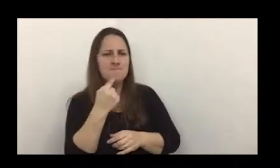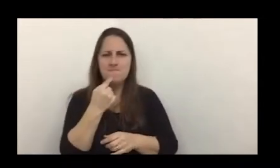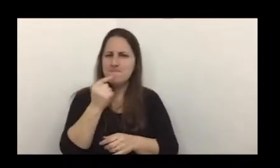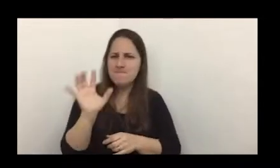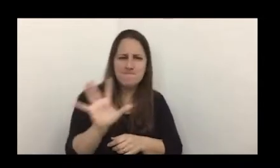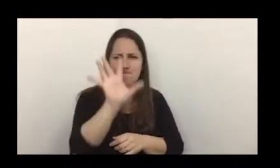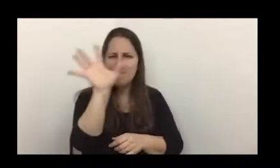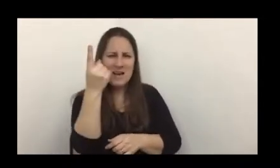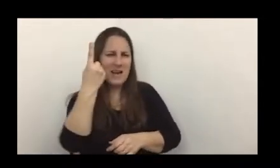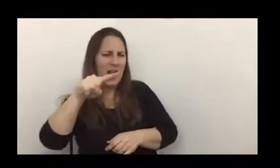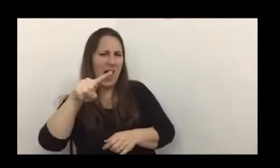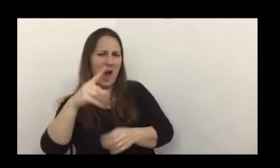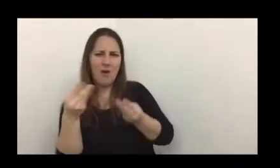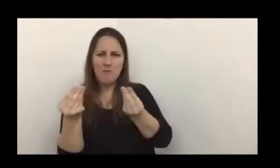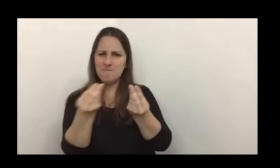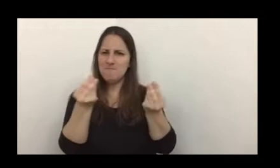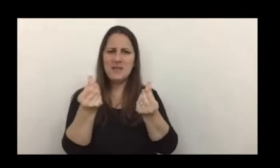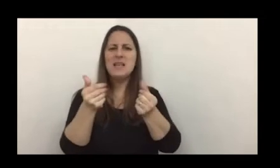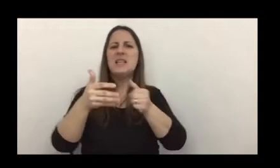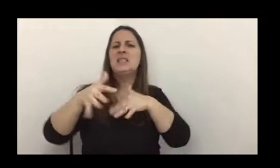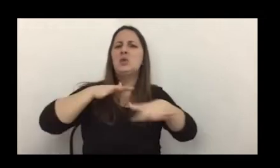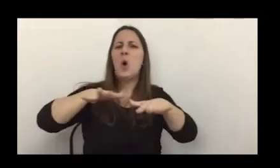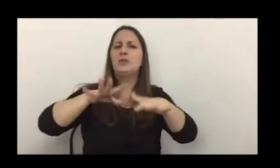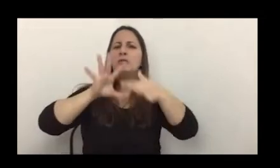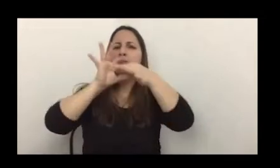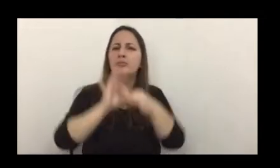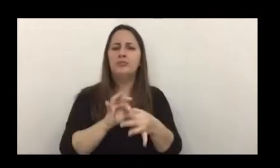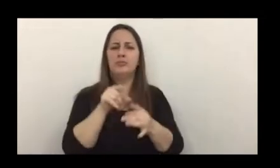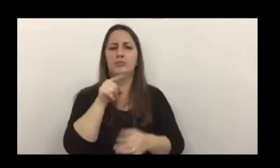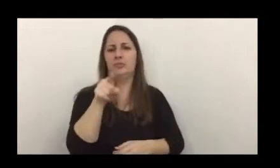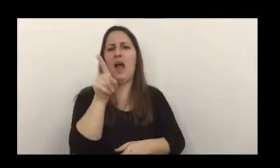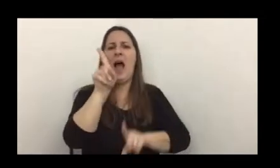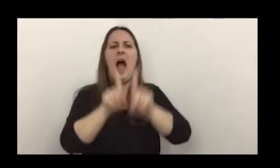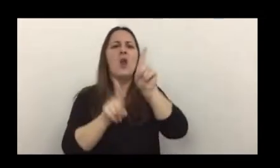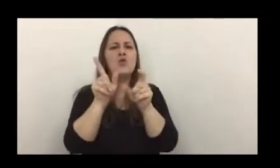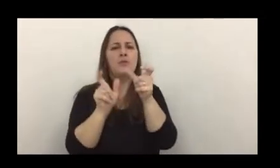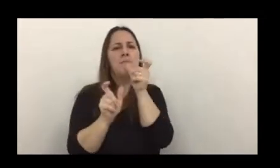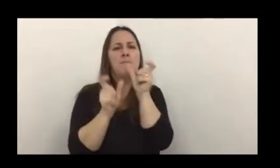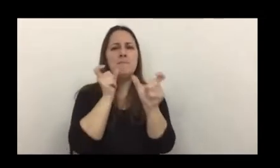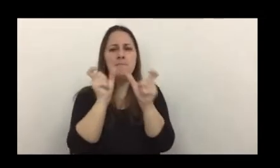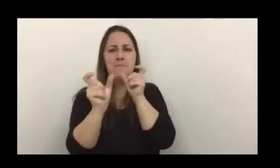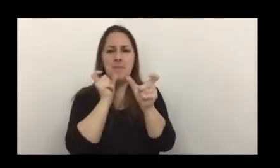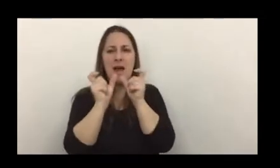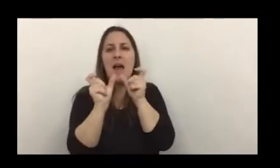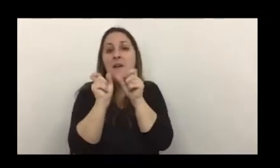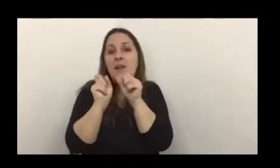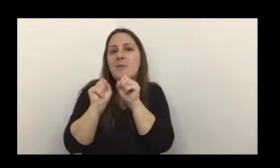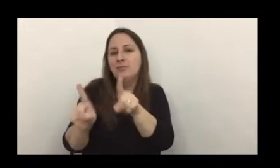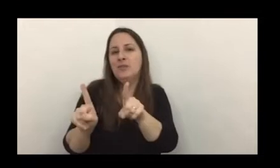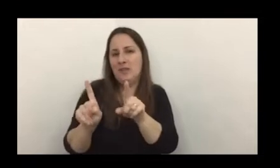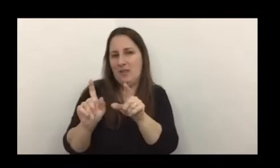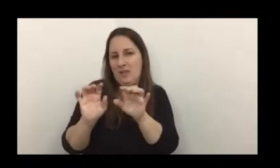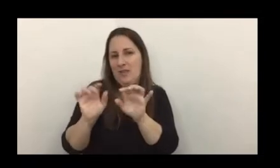e incertidumbre en lo que se refiere a la denominación de algunos términos propios de la jerga de